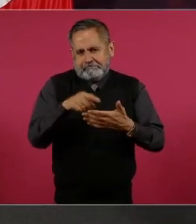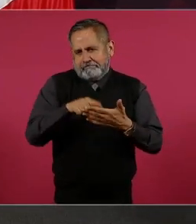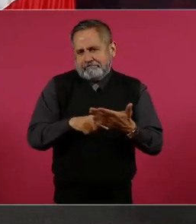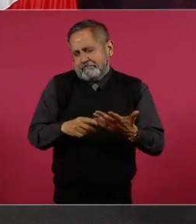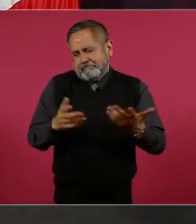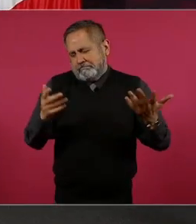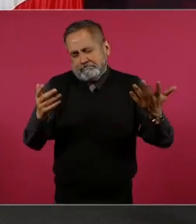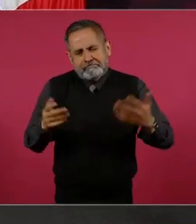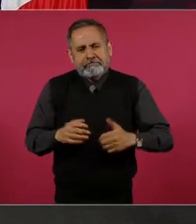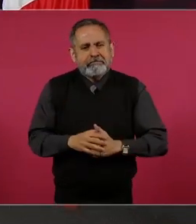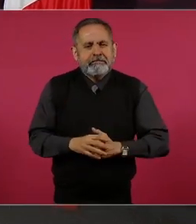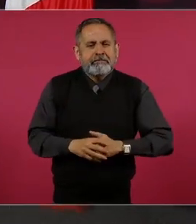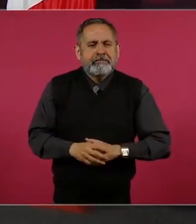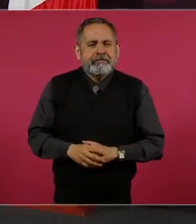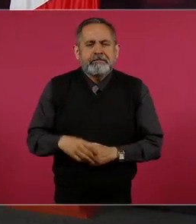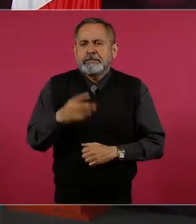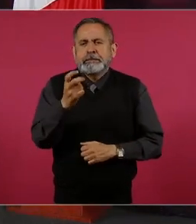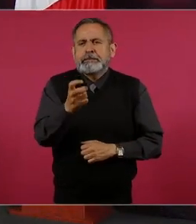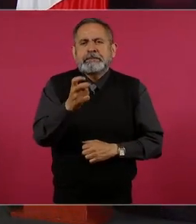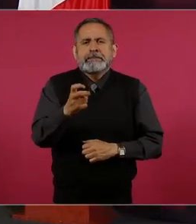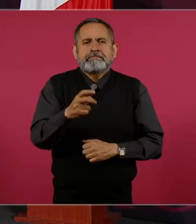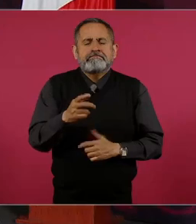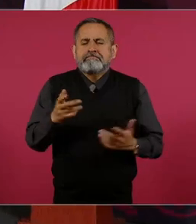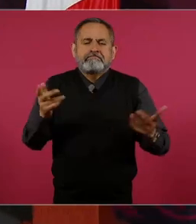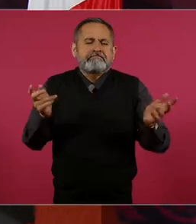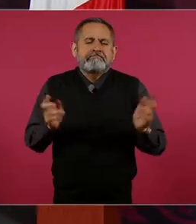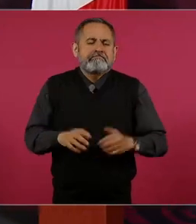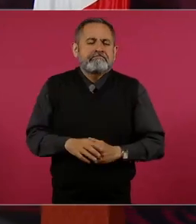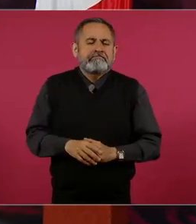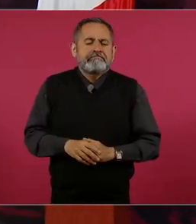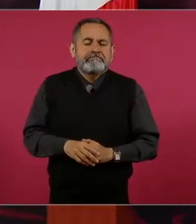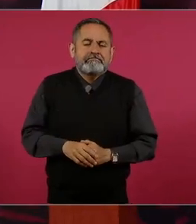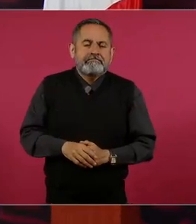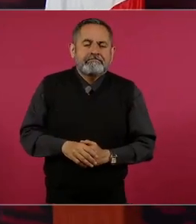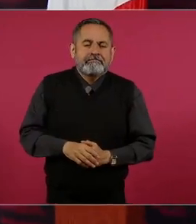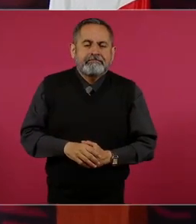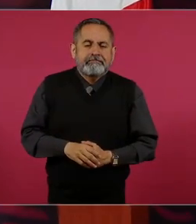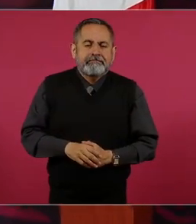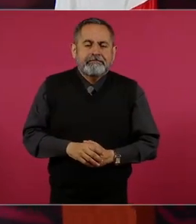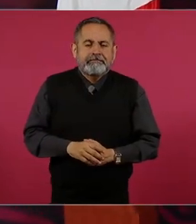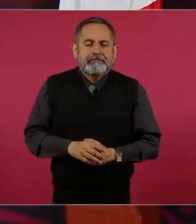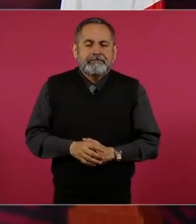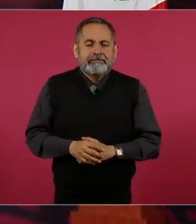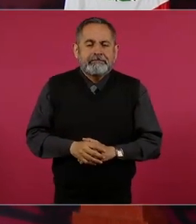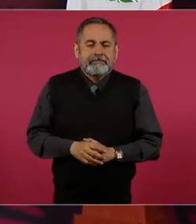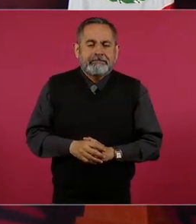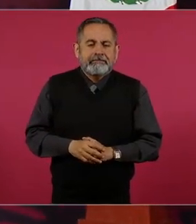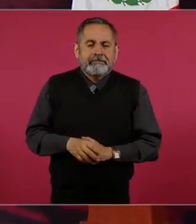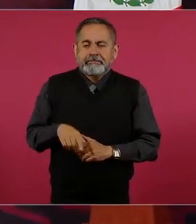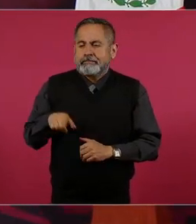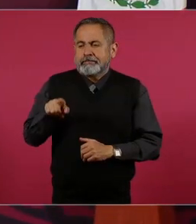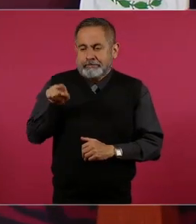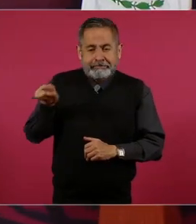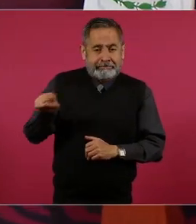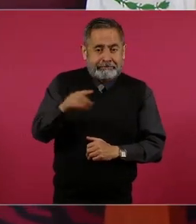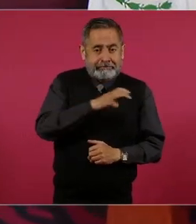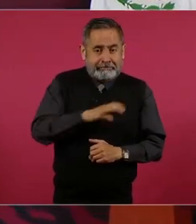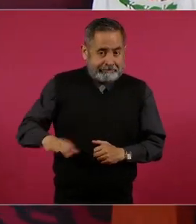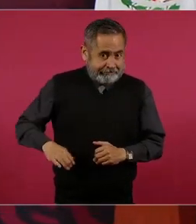se dan a conocer